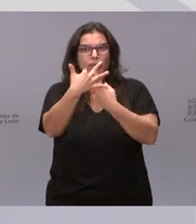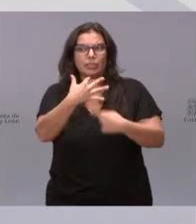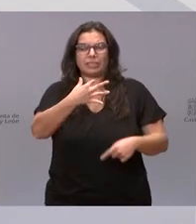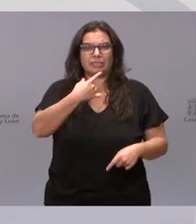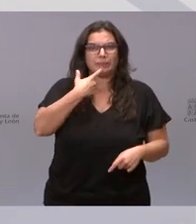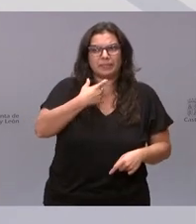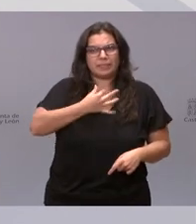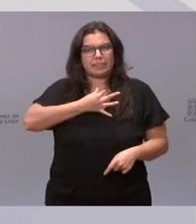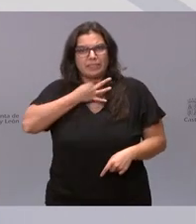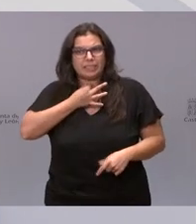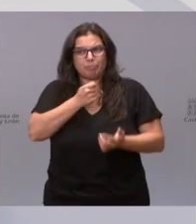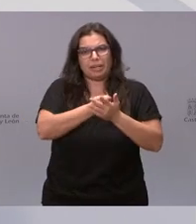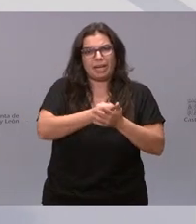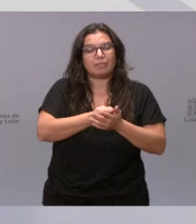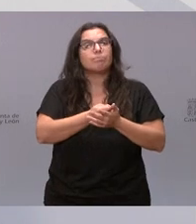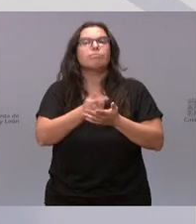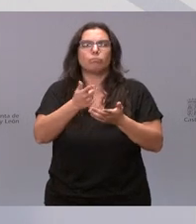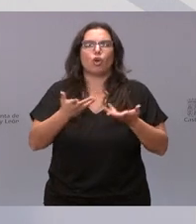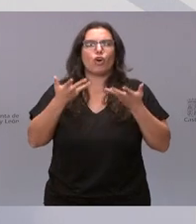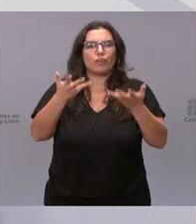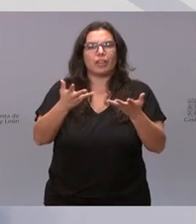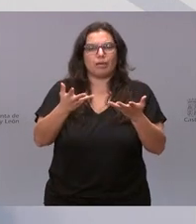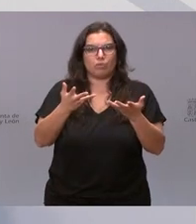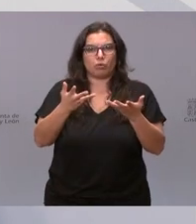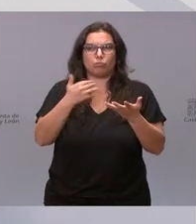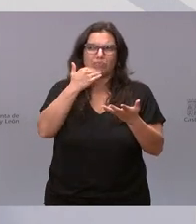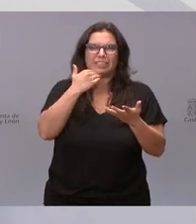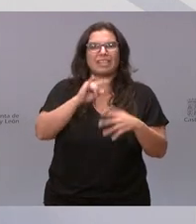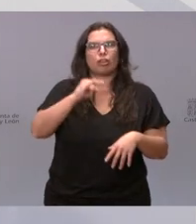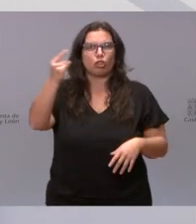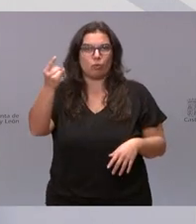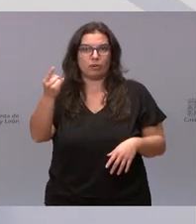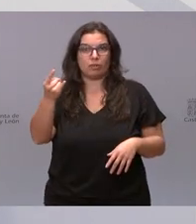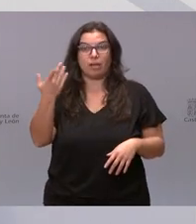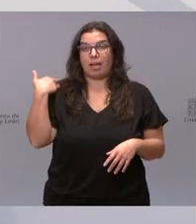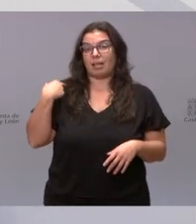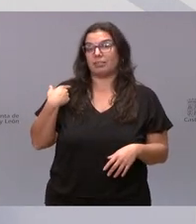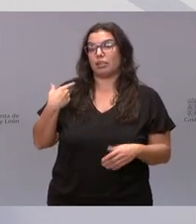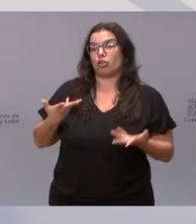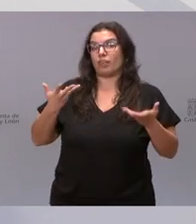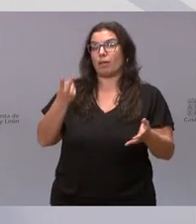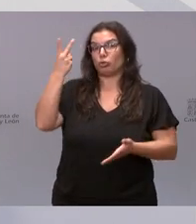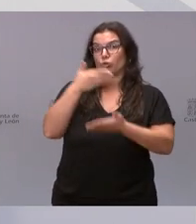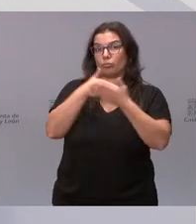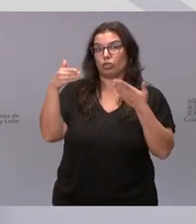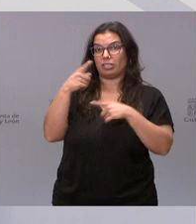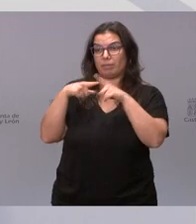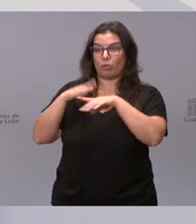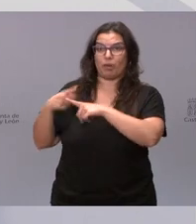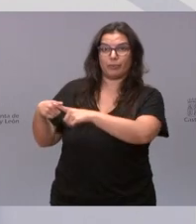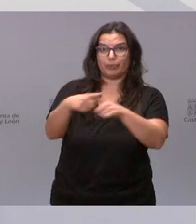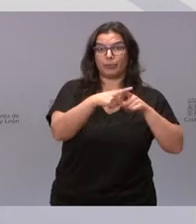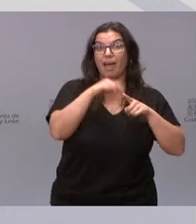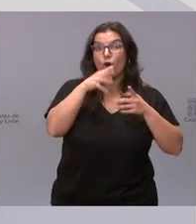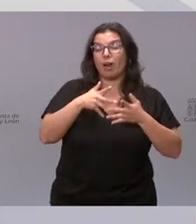pagar sus hipotecas. Algo más del doble, porque vamos a pasar de dos millones y medio a seis